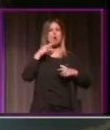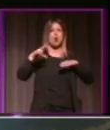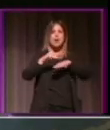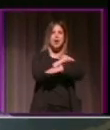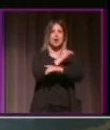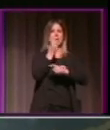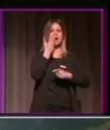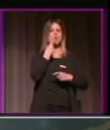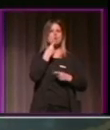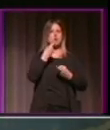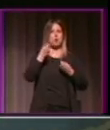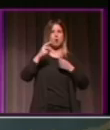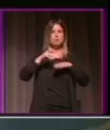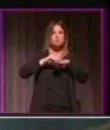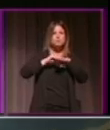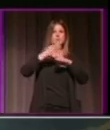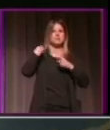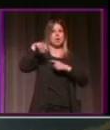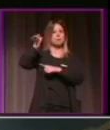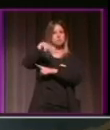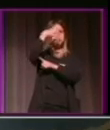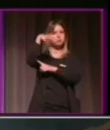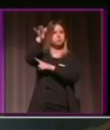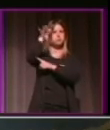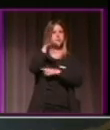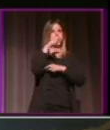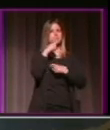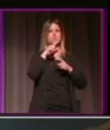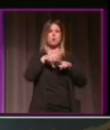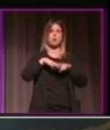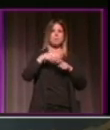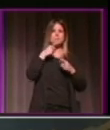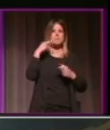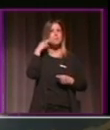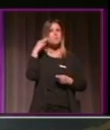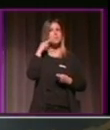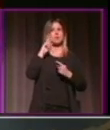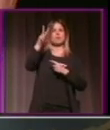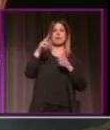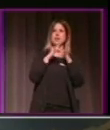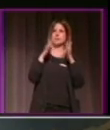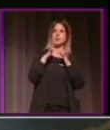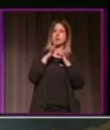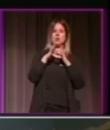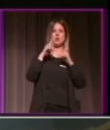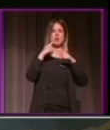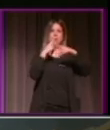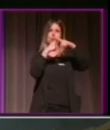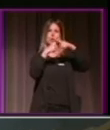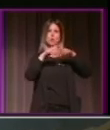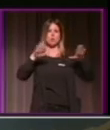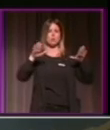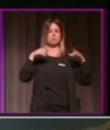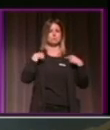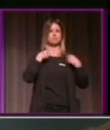estamos no solo en deuda yo creo que es de bien nacido ser agradecido y creo